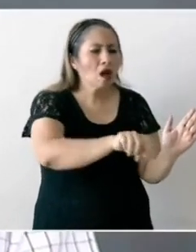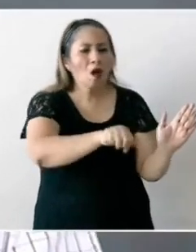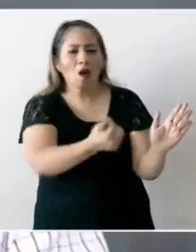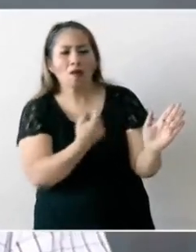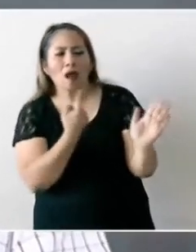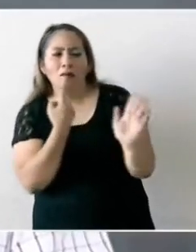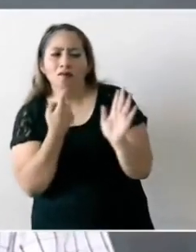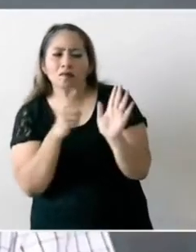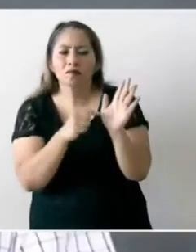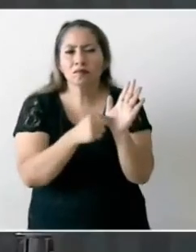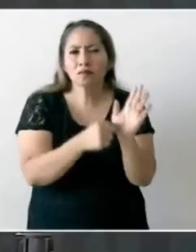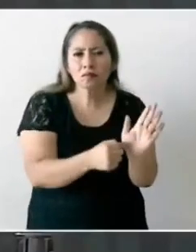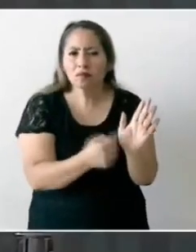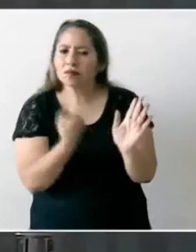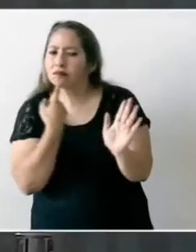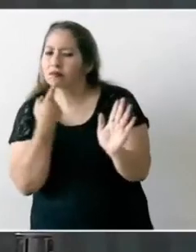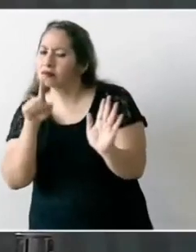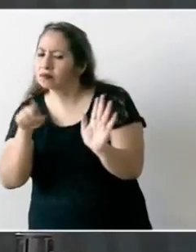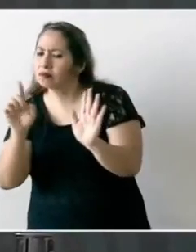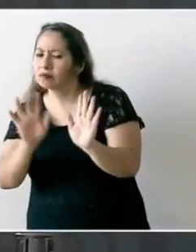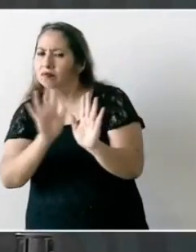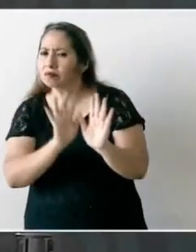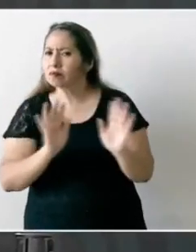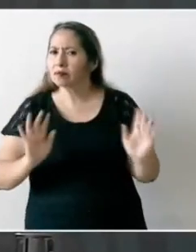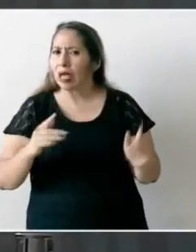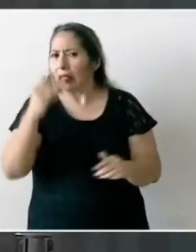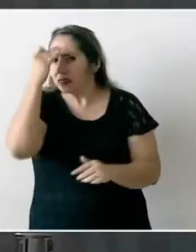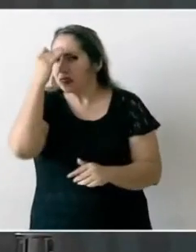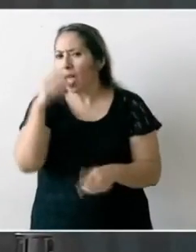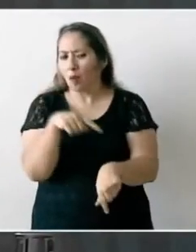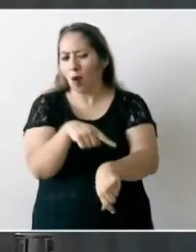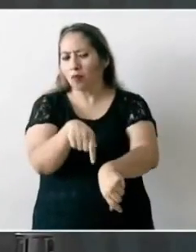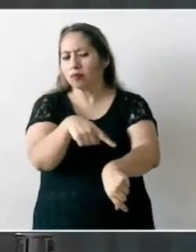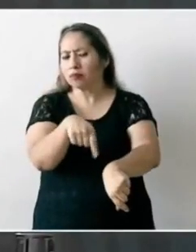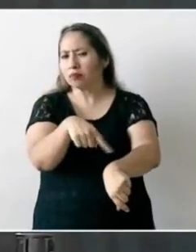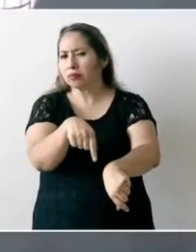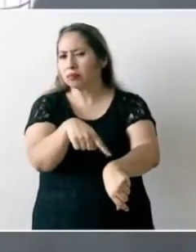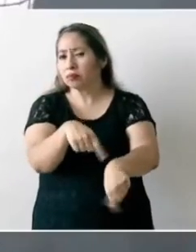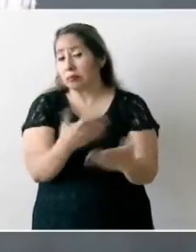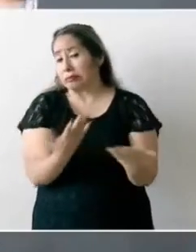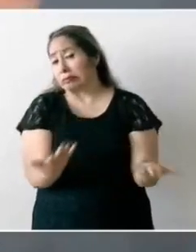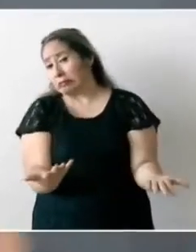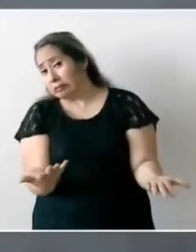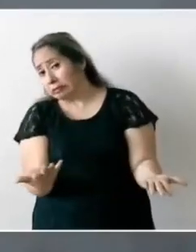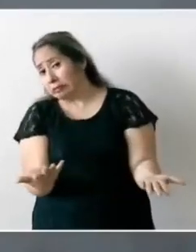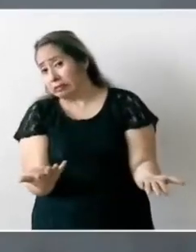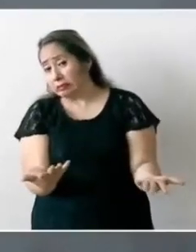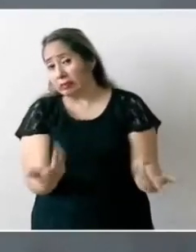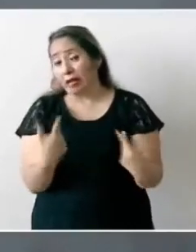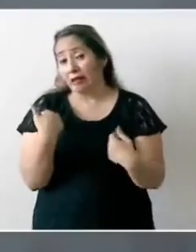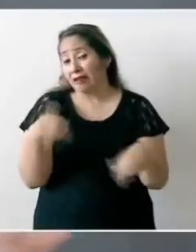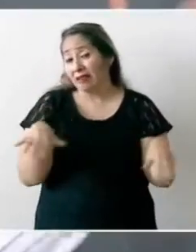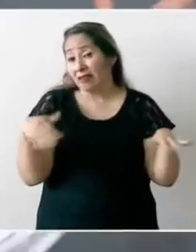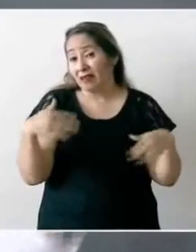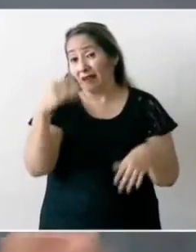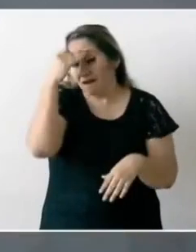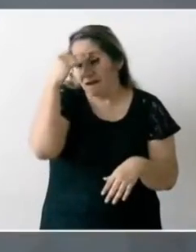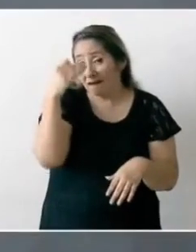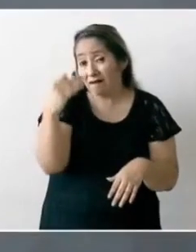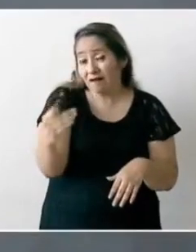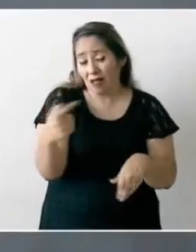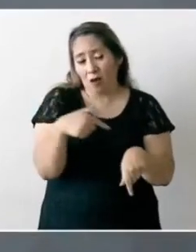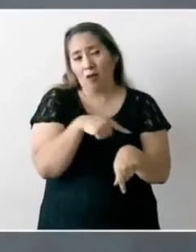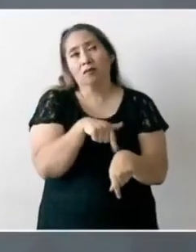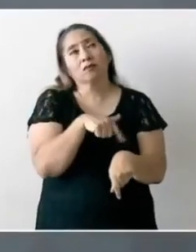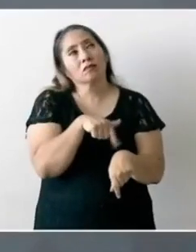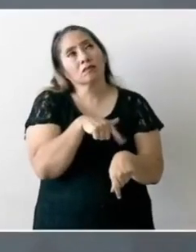y otra y otra y se nos va el tiempo y es una táctica dilatoria y no se hace la obra